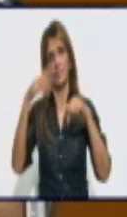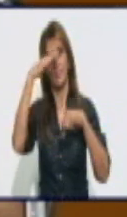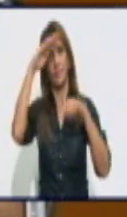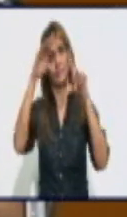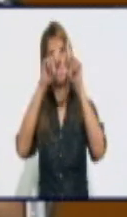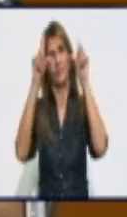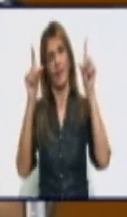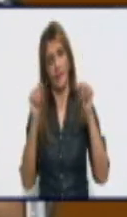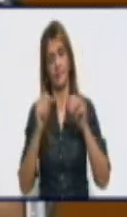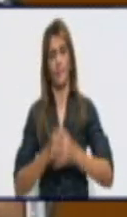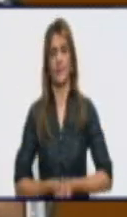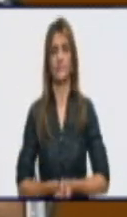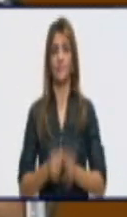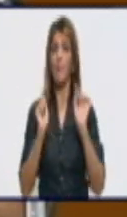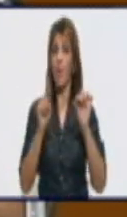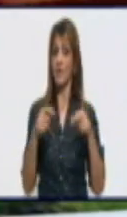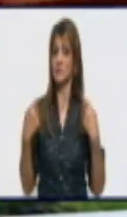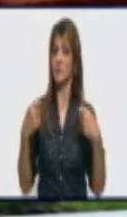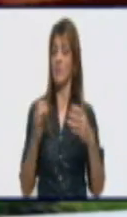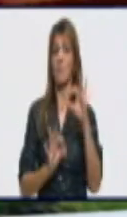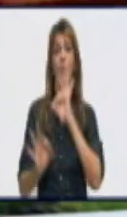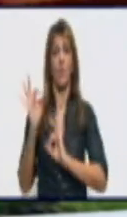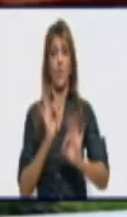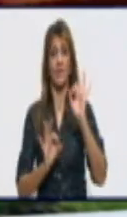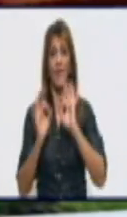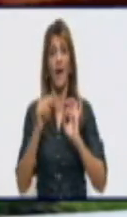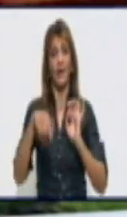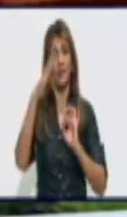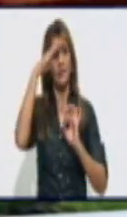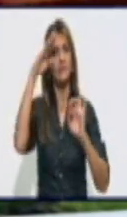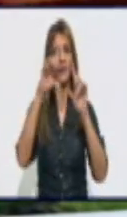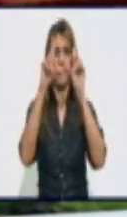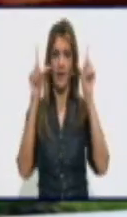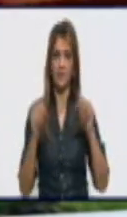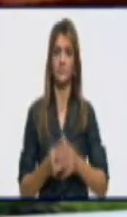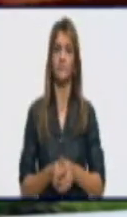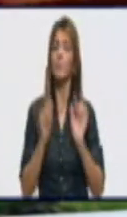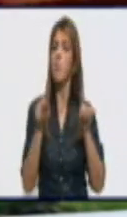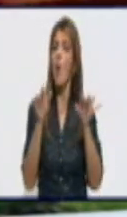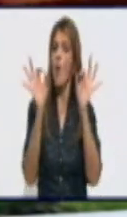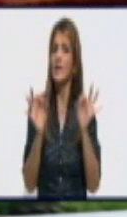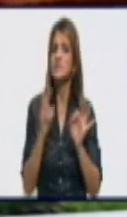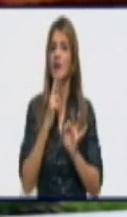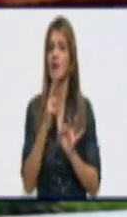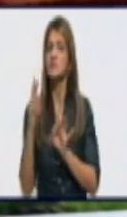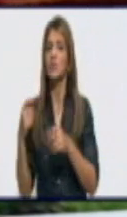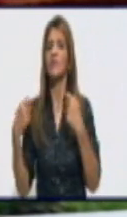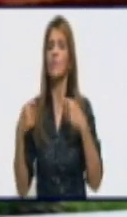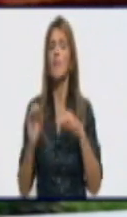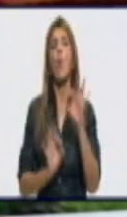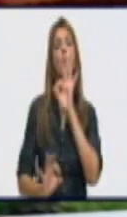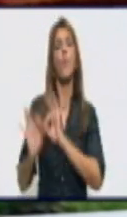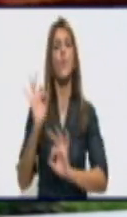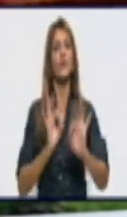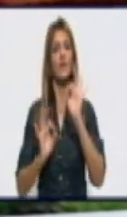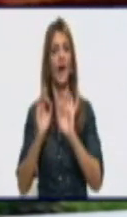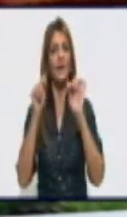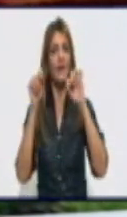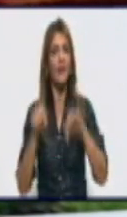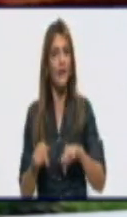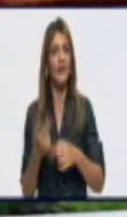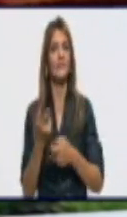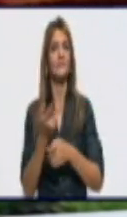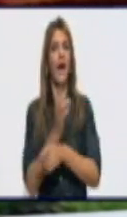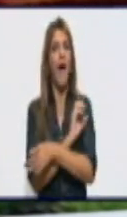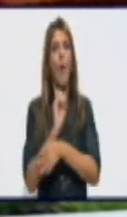que cuidar este país. Por eso es que nosotros tenemos que cuidar esta obra, que tiene errores, que tiene dificultades, que tiene